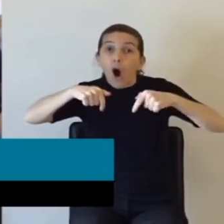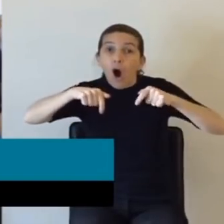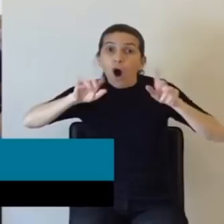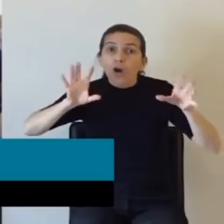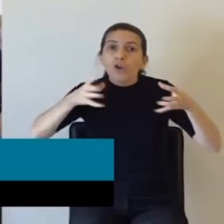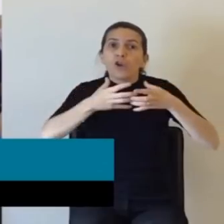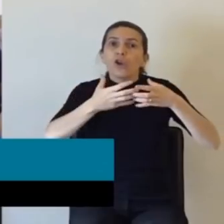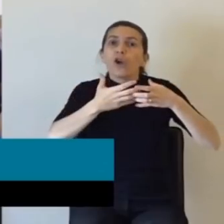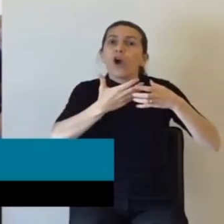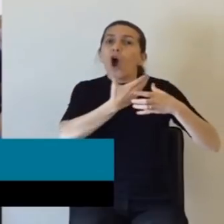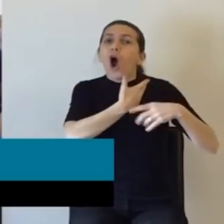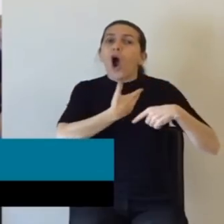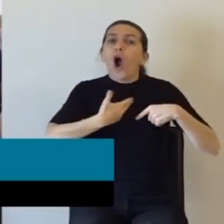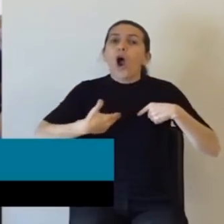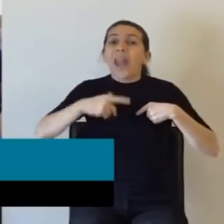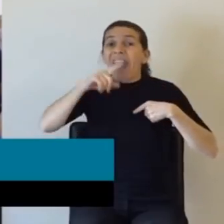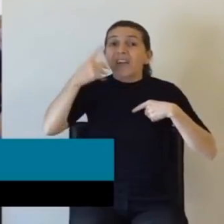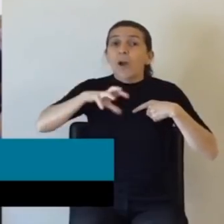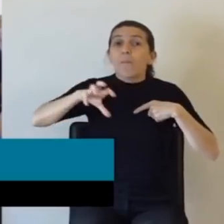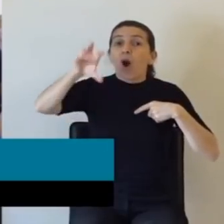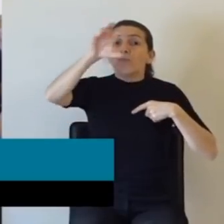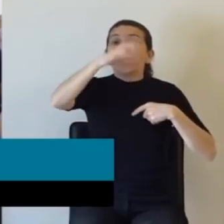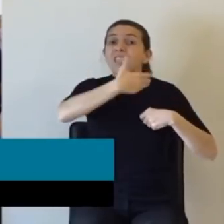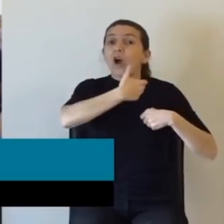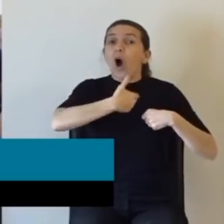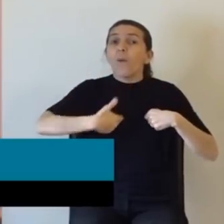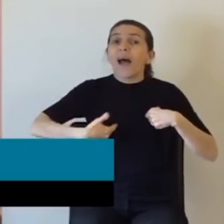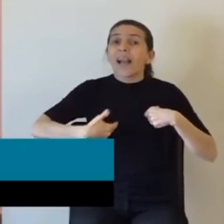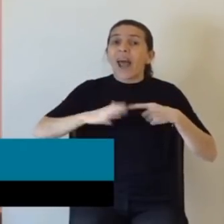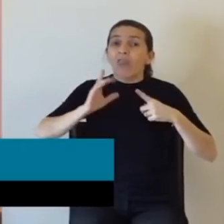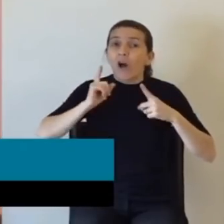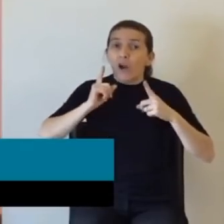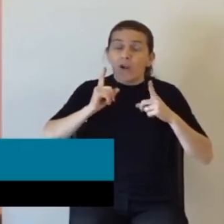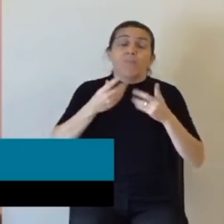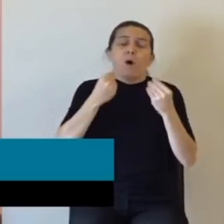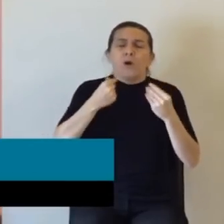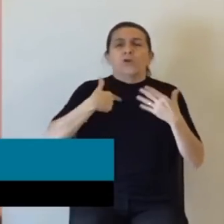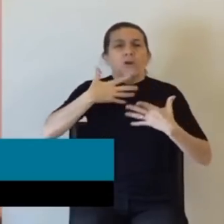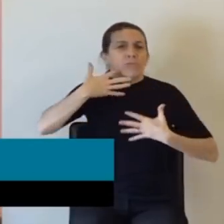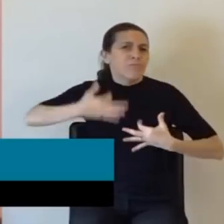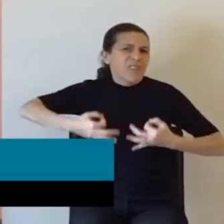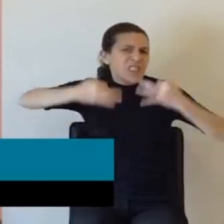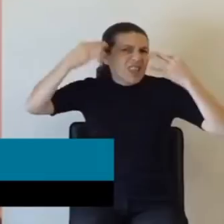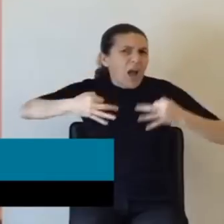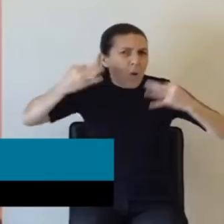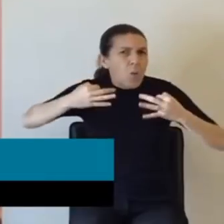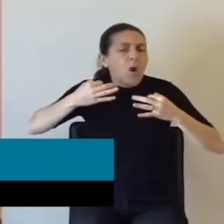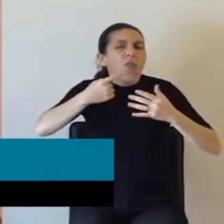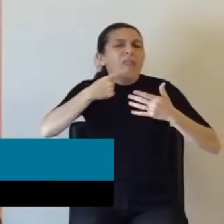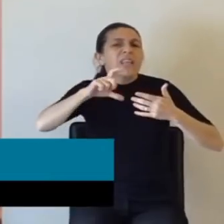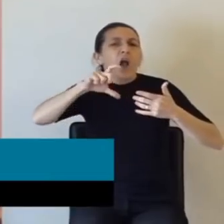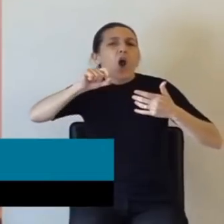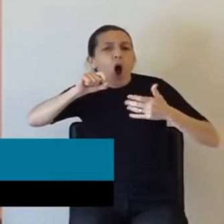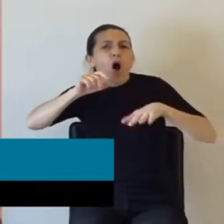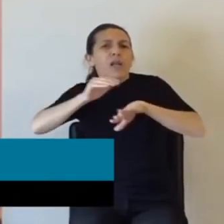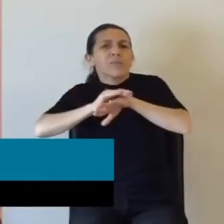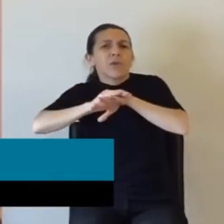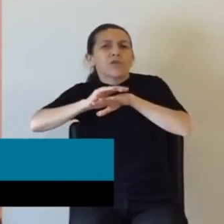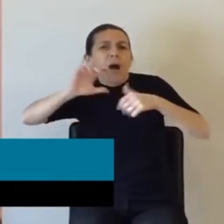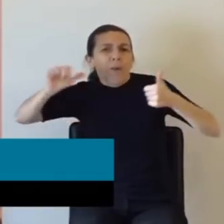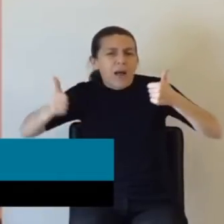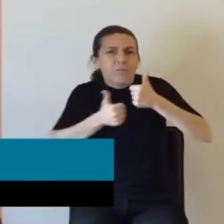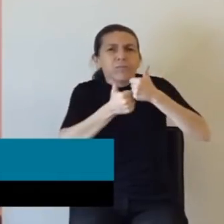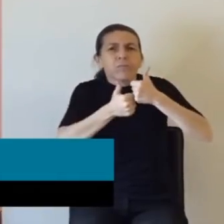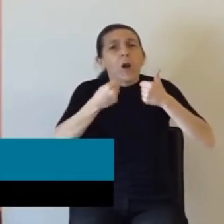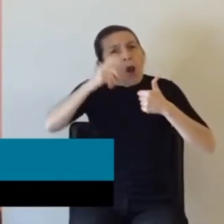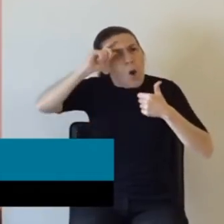gobernante a nivel nacional. ¿Y por qué digo esto con tanta seguridad? ¿Por qué hablo de corresponsabilidad? Porque los jueces